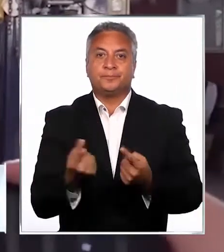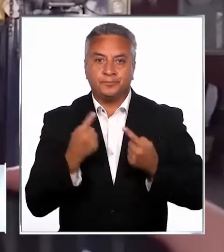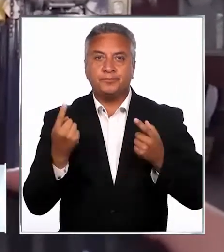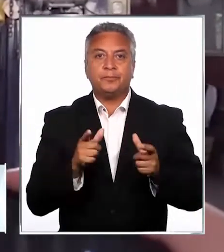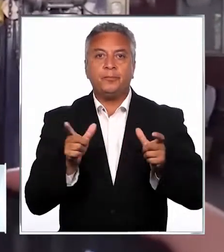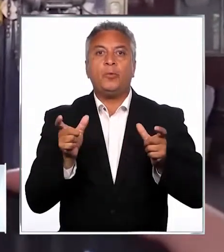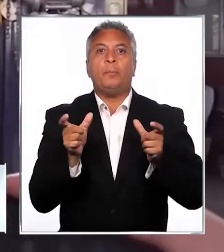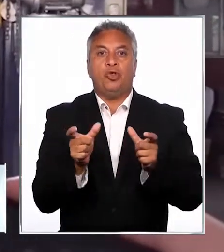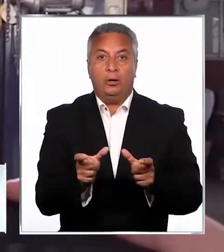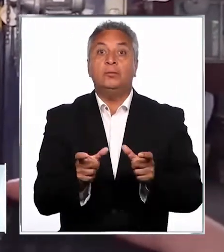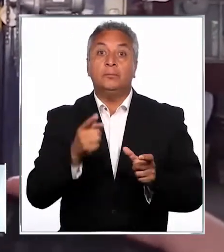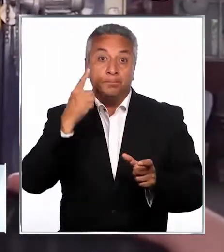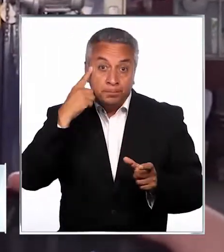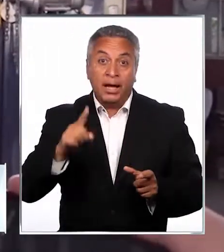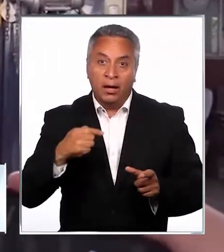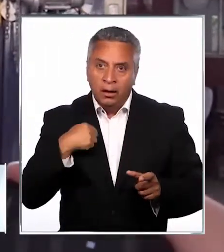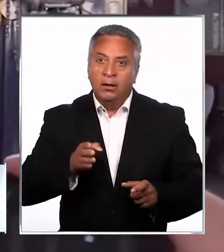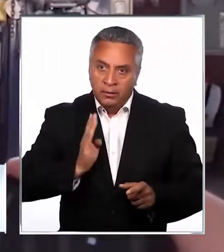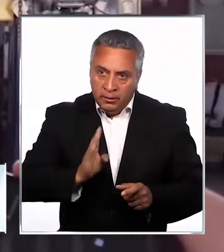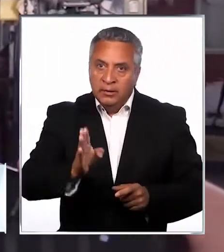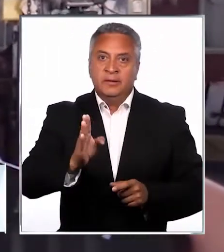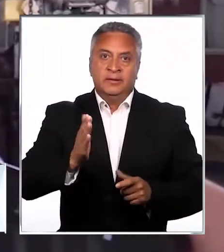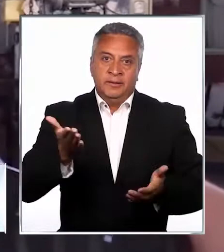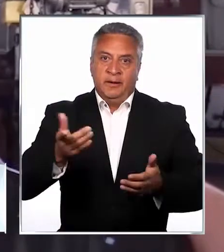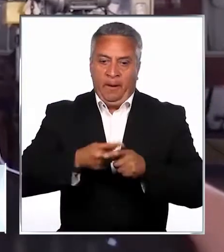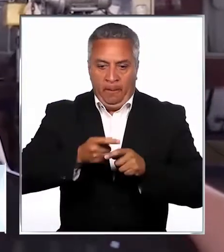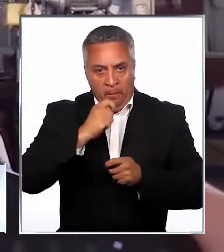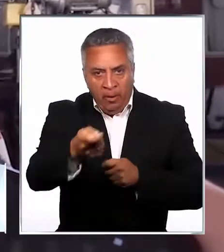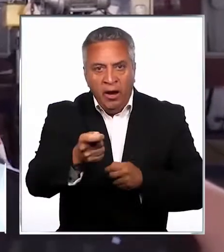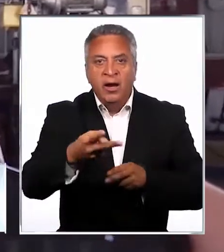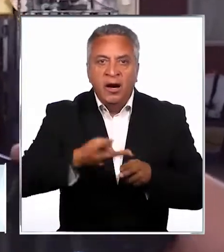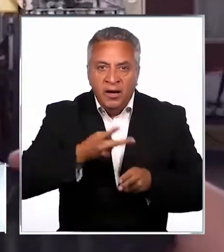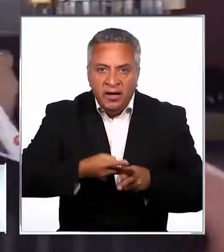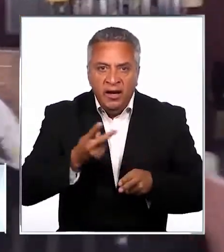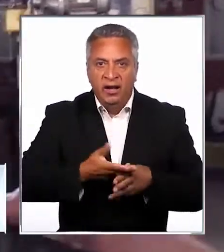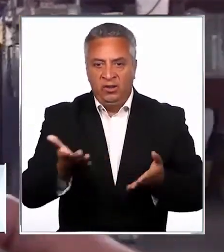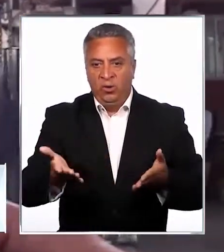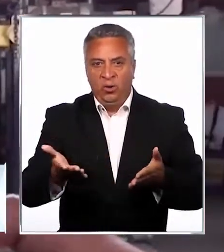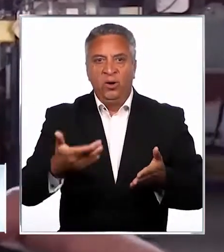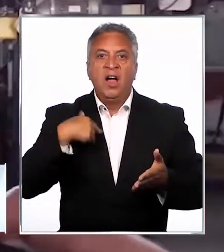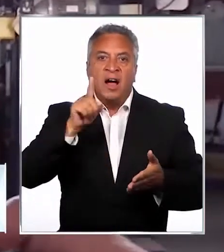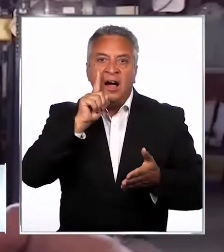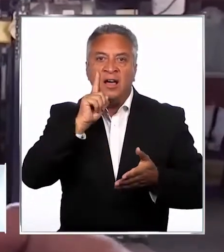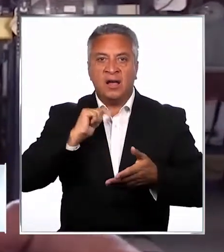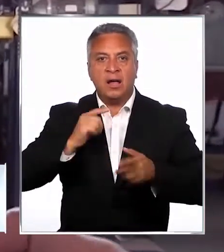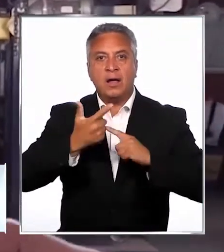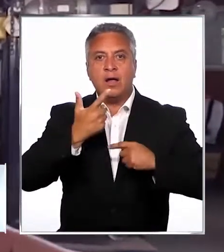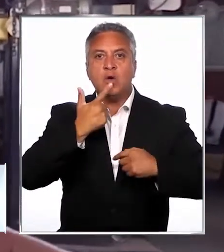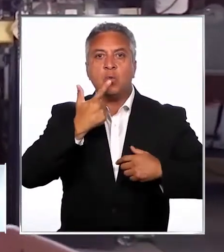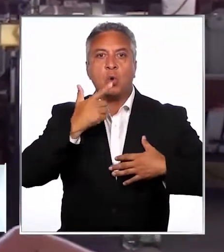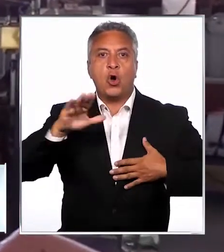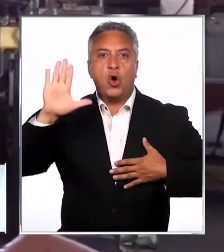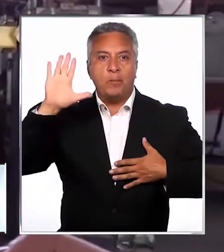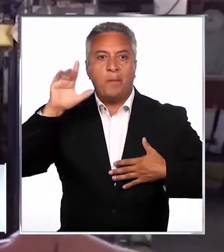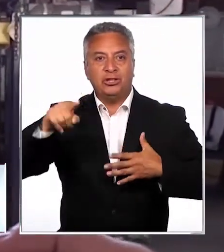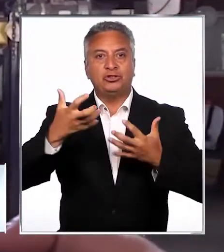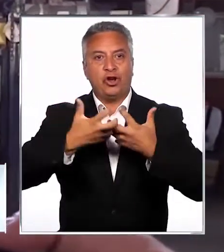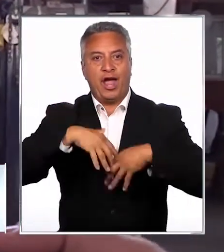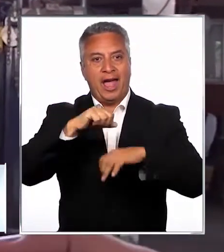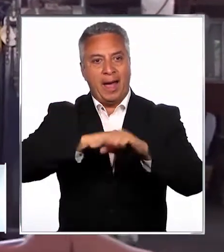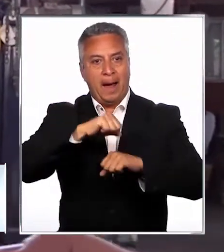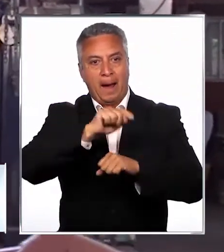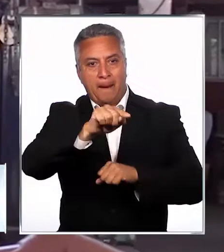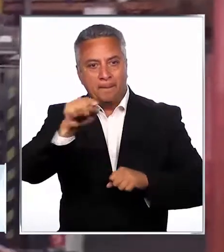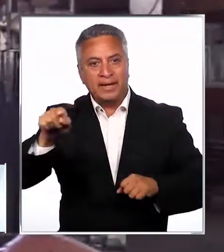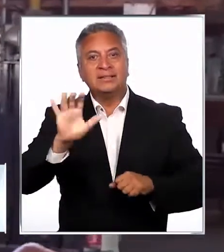tiene que mantenerse, hay que pagar arriendo y tenemos compromiso con las empresas que nos entregaban